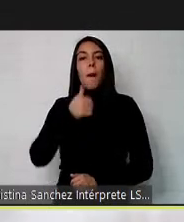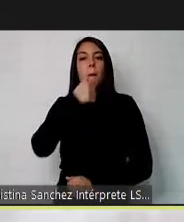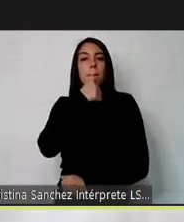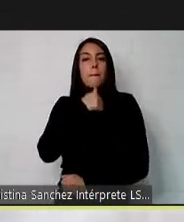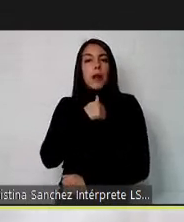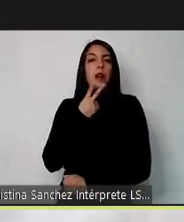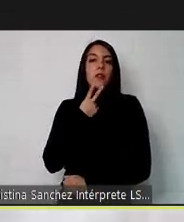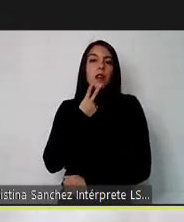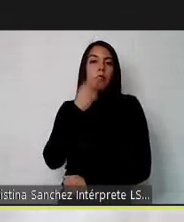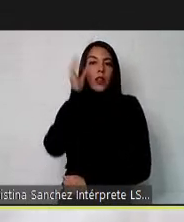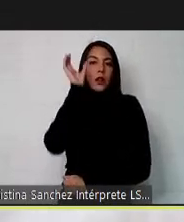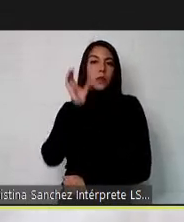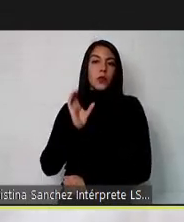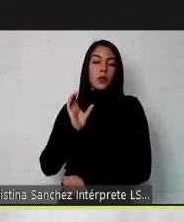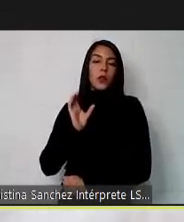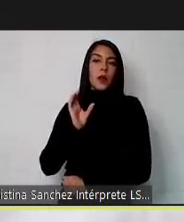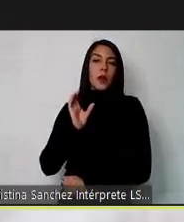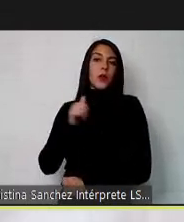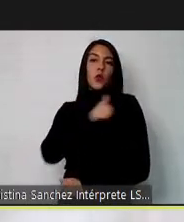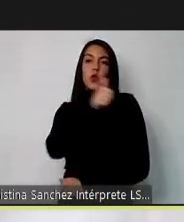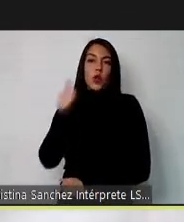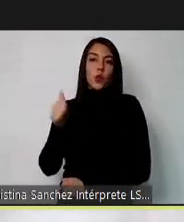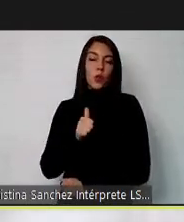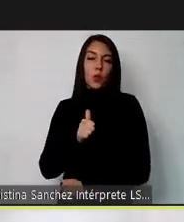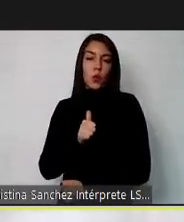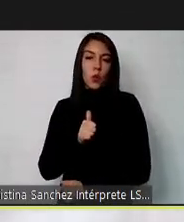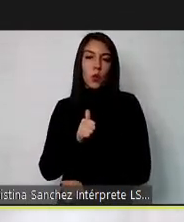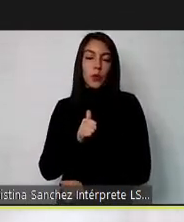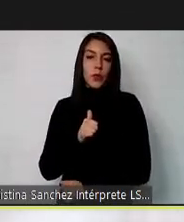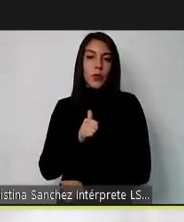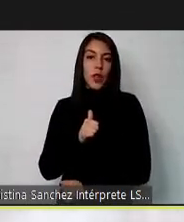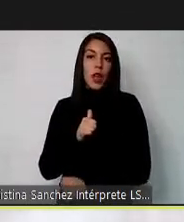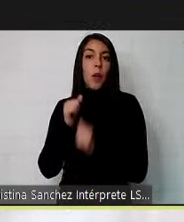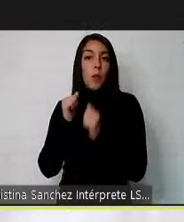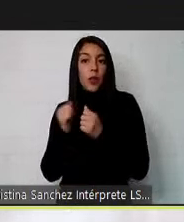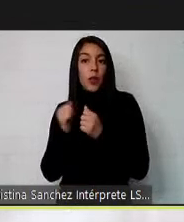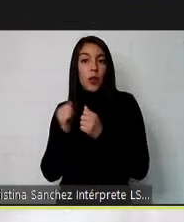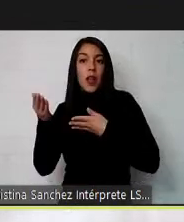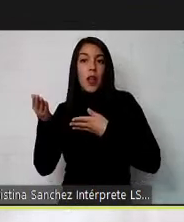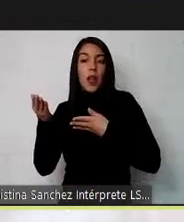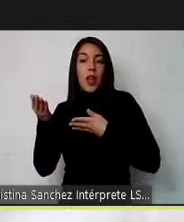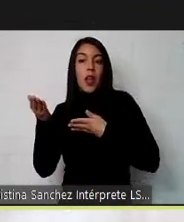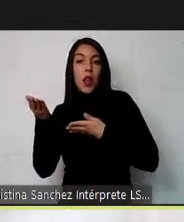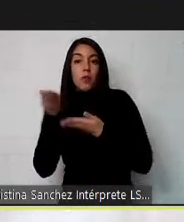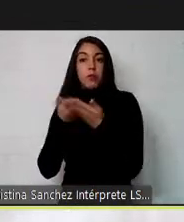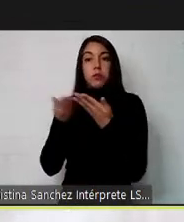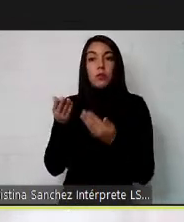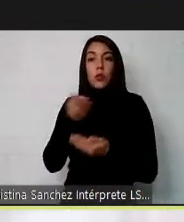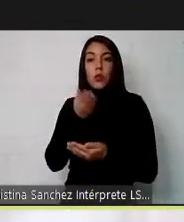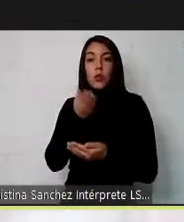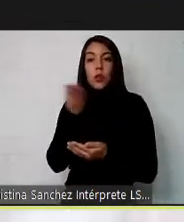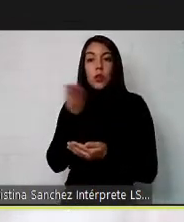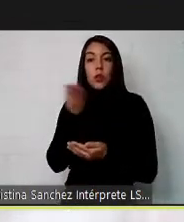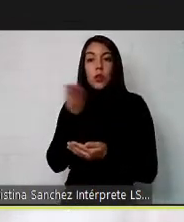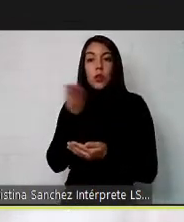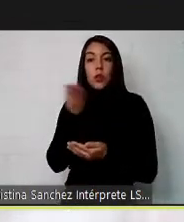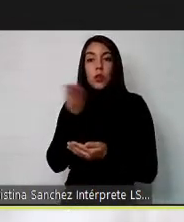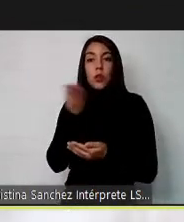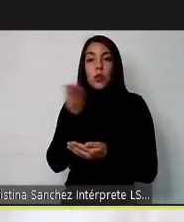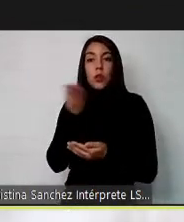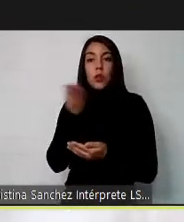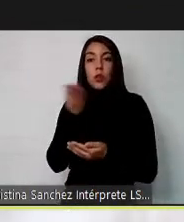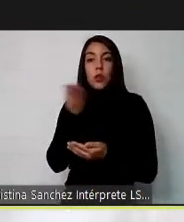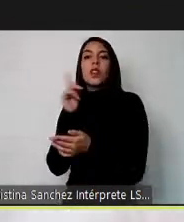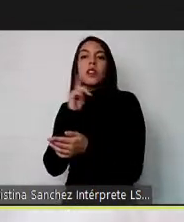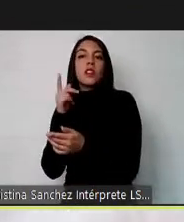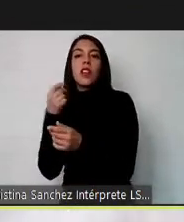la vida de las personas pero que todos estamos sujetos a poder interactuar con ellas cuando compramos y el dependiente tiene discapacidad o cuando nos